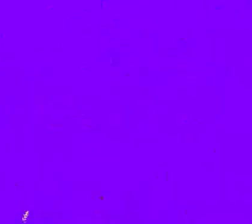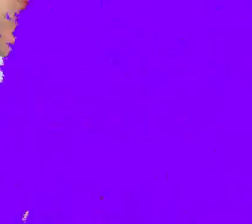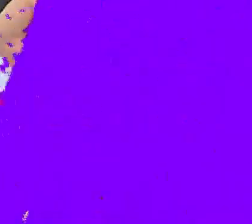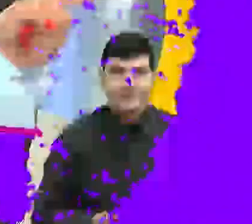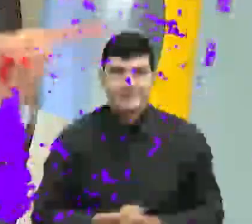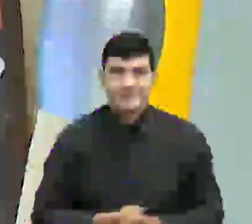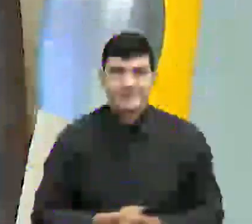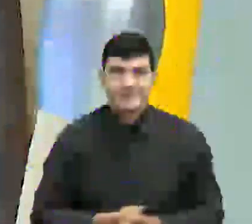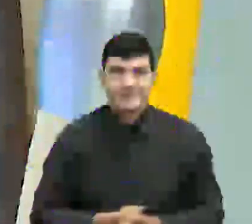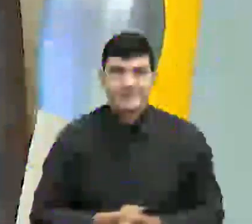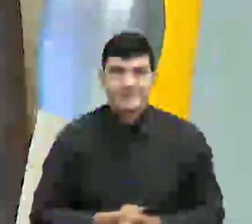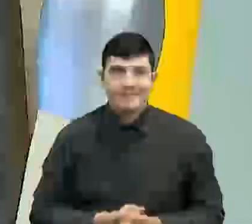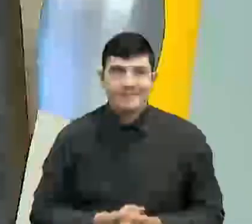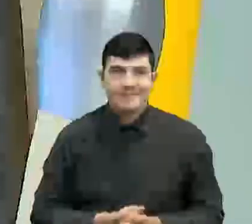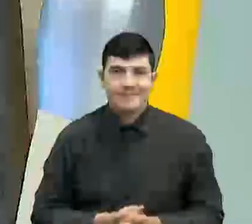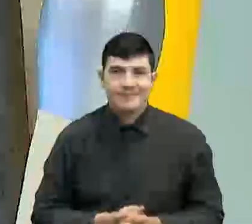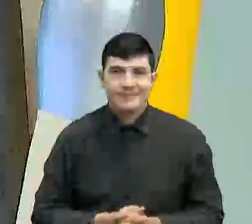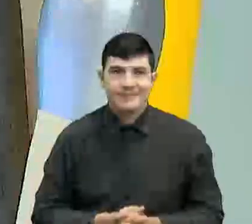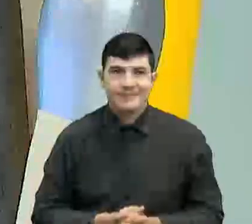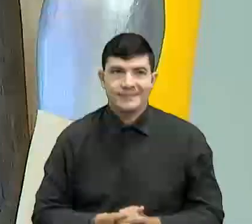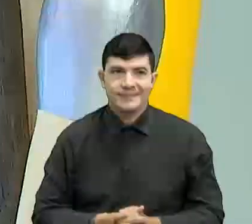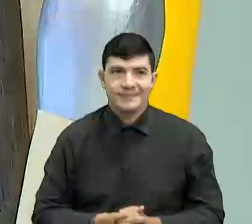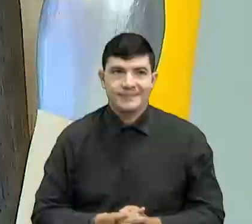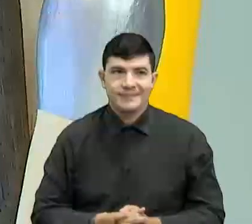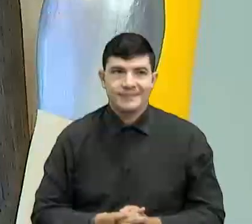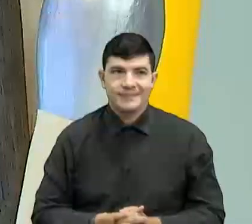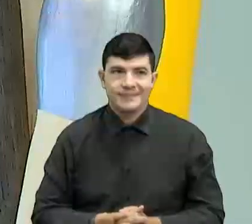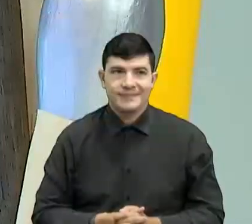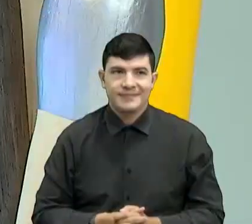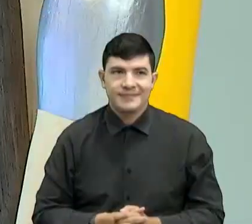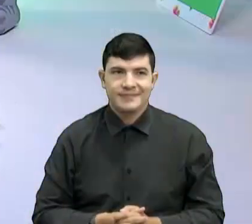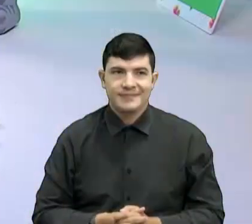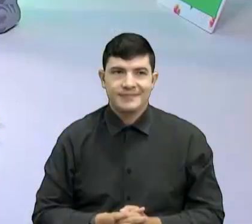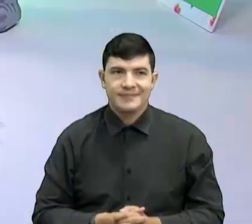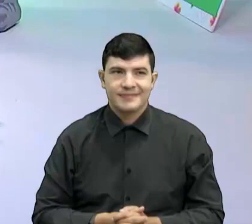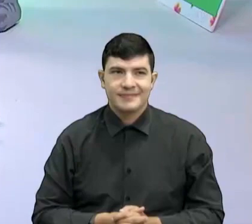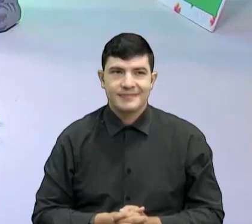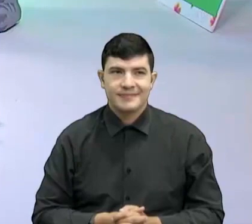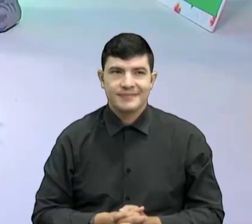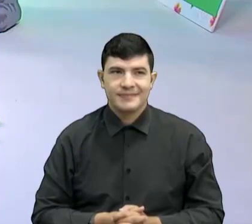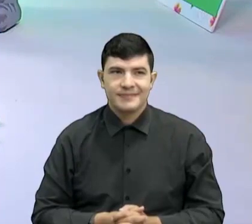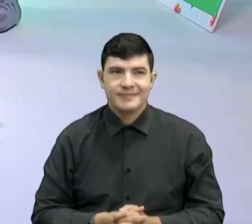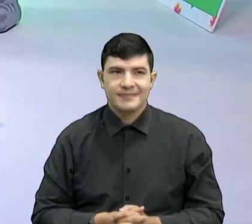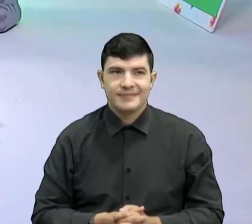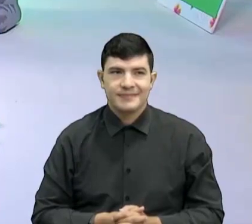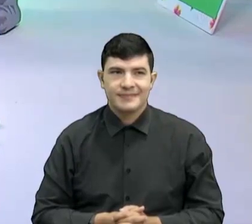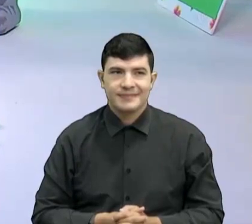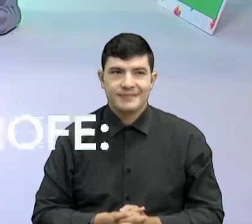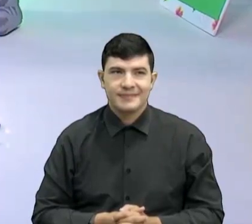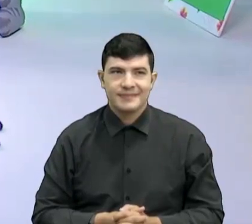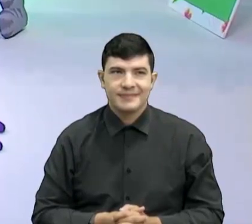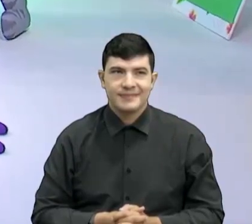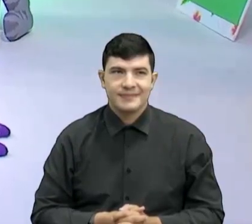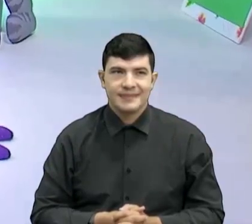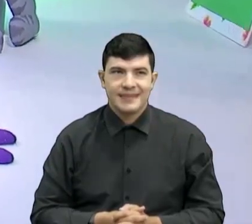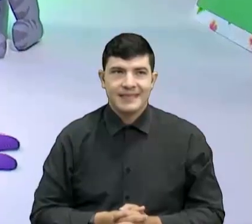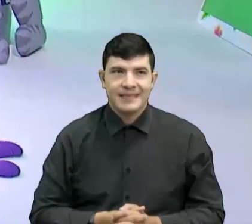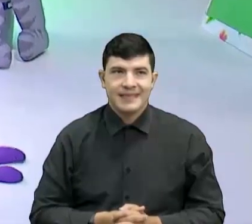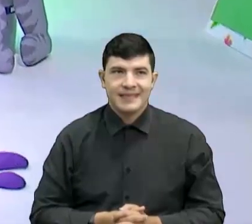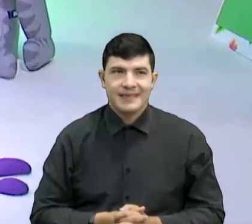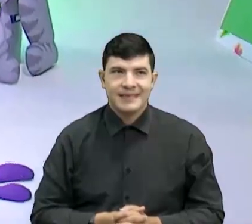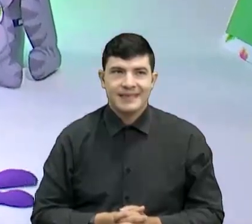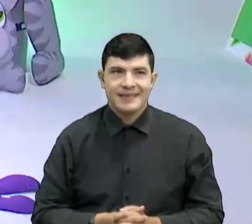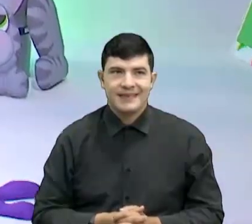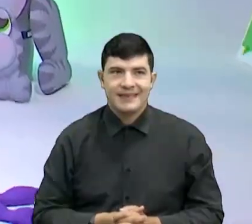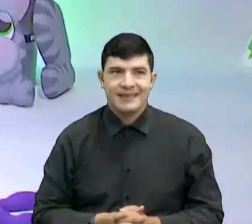¿Qué la media blanca? Pam, pam, para, para, pam, pam. ¿Qué? ¿Quiere alcanzar a salir qué? Las medias. Pues claro, bueno, en fin. Doctor P,